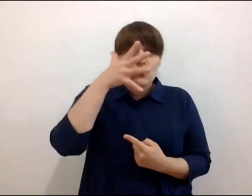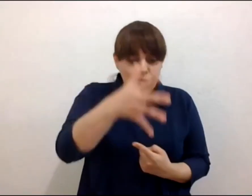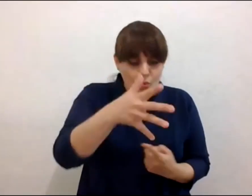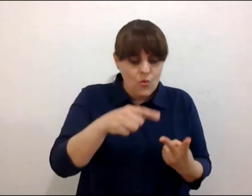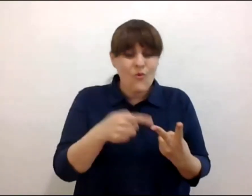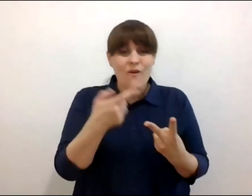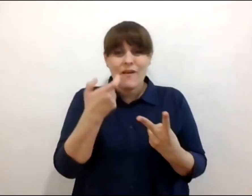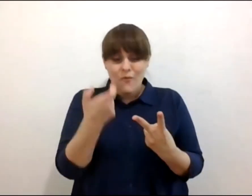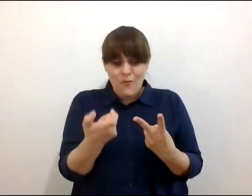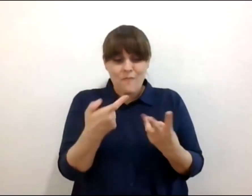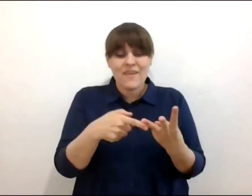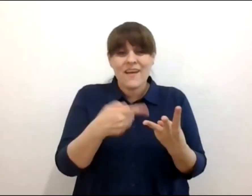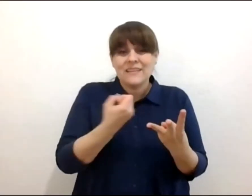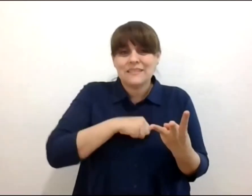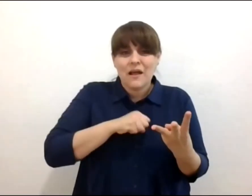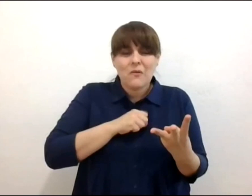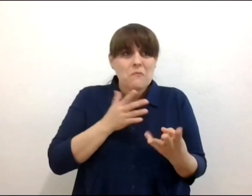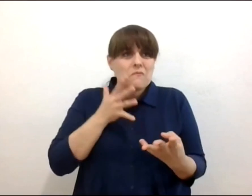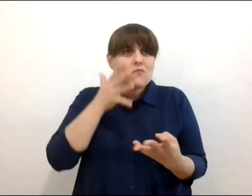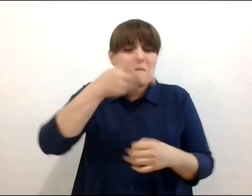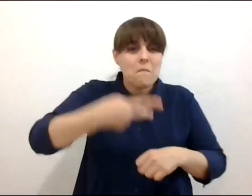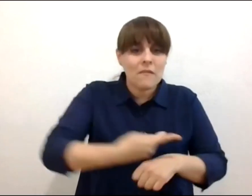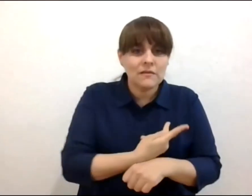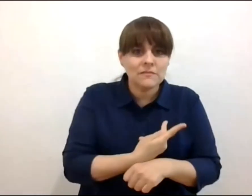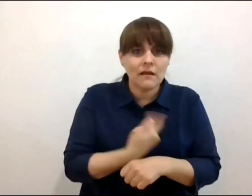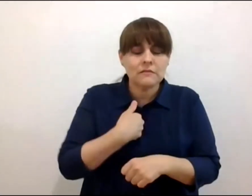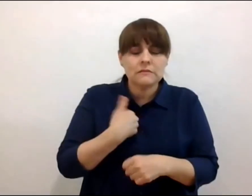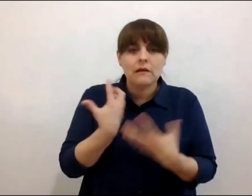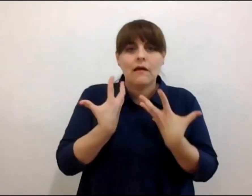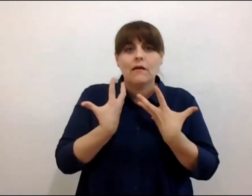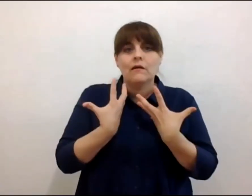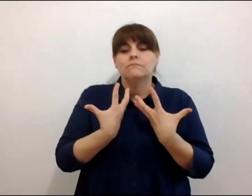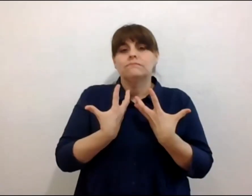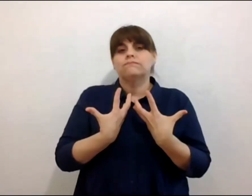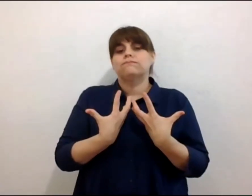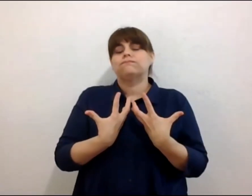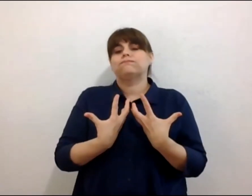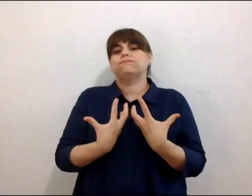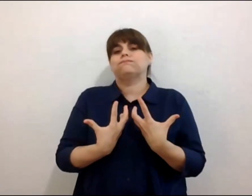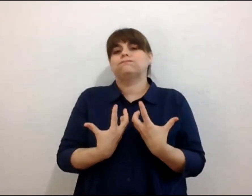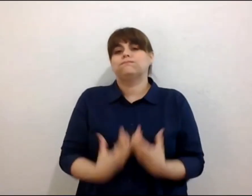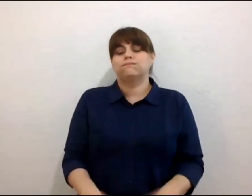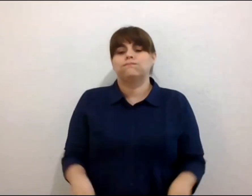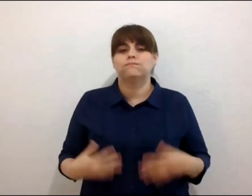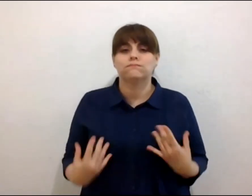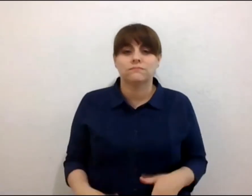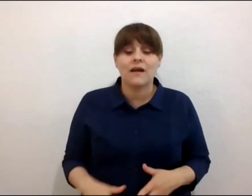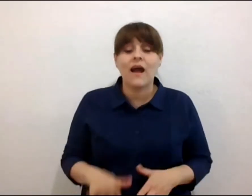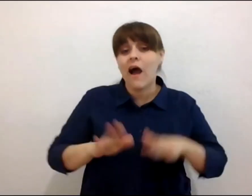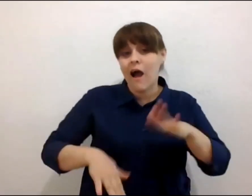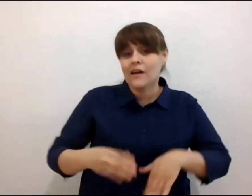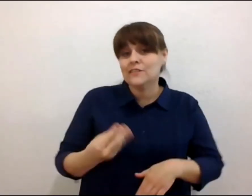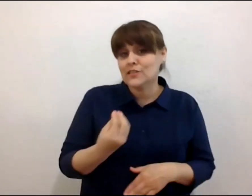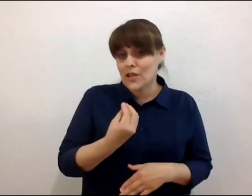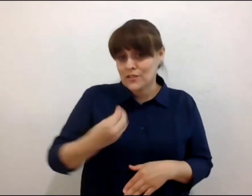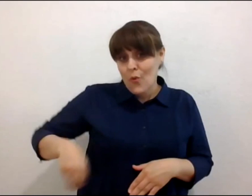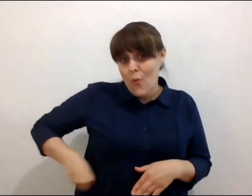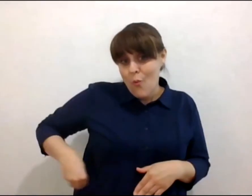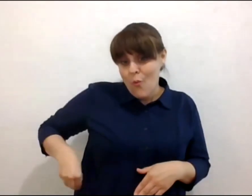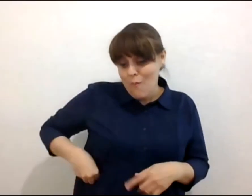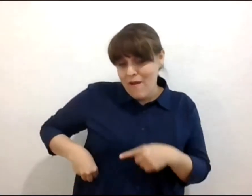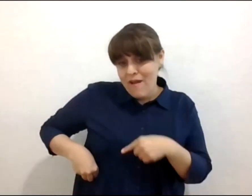¿qué va a pasar? sí y a veces sentimos culpas también aunado a este miedo